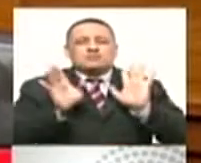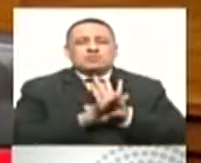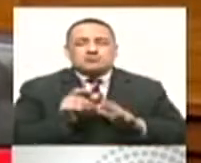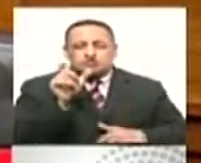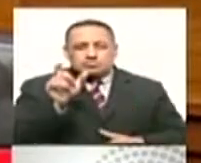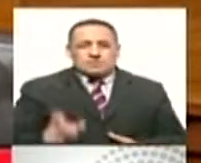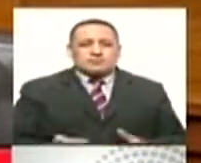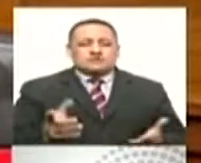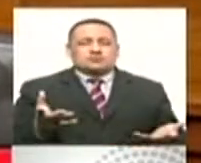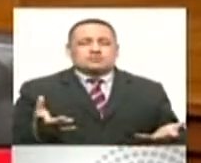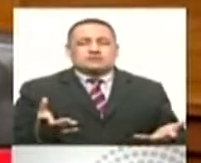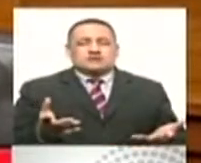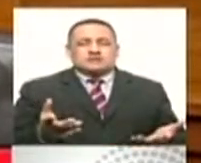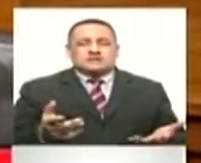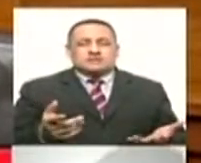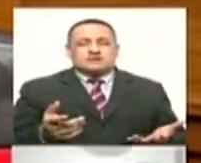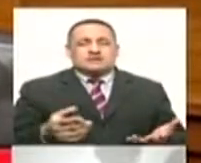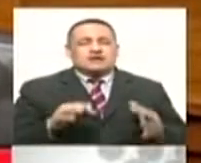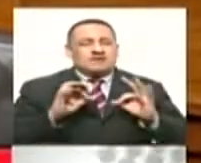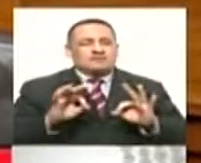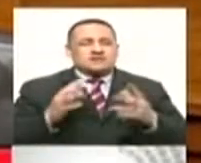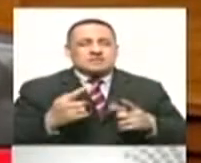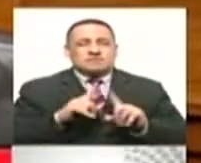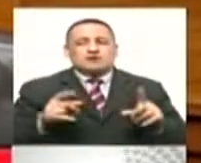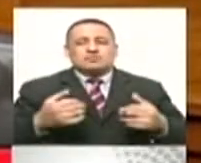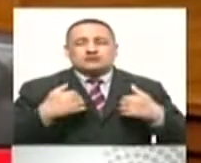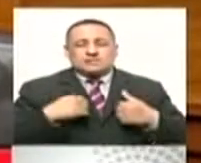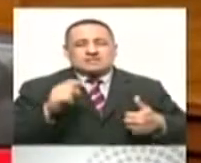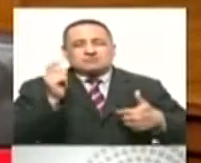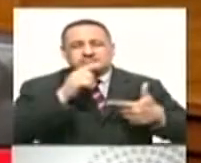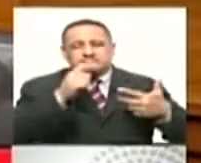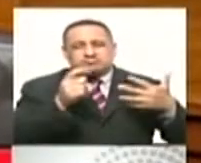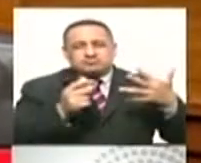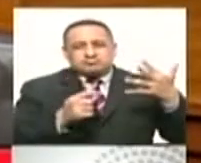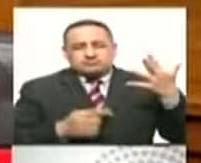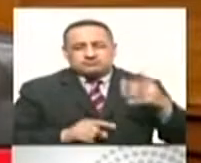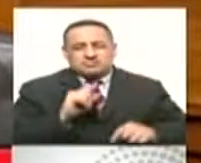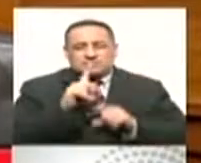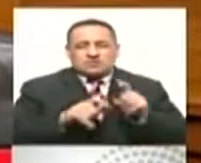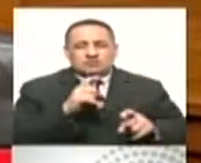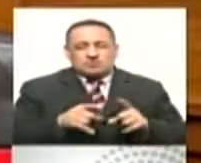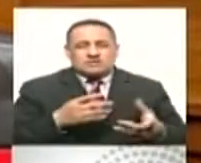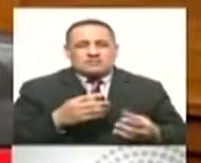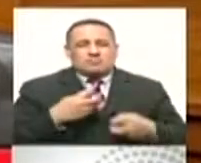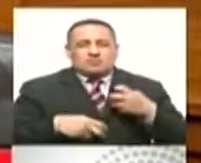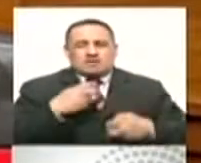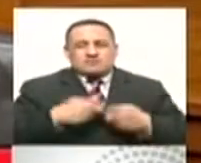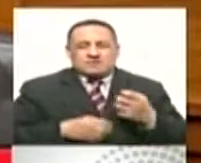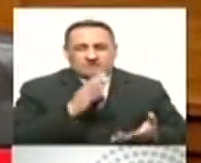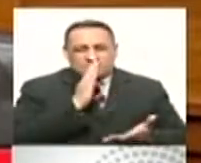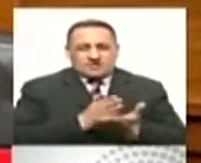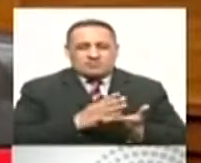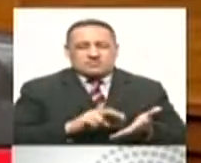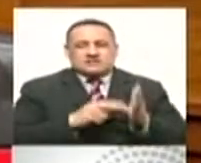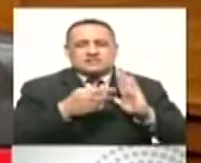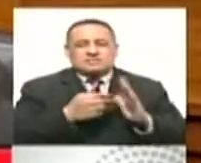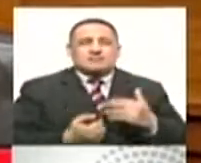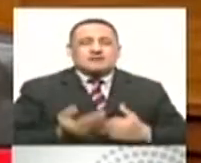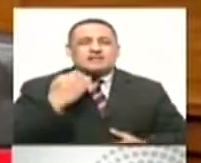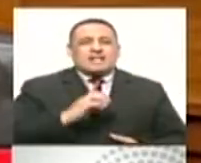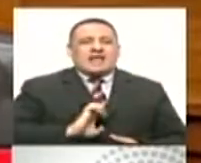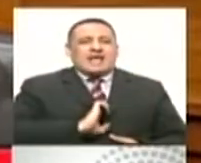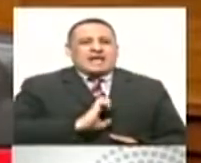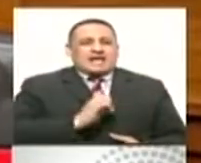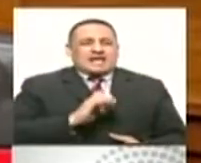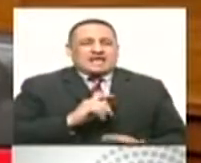vacunación que son importantísimas para llegar a los hogares de la población y acercar, digamos, o disminuir la